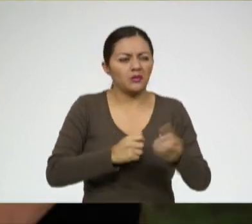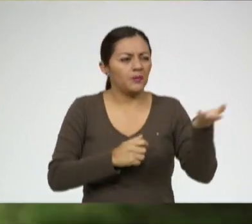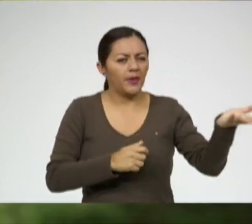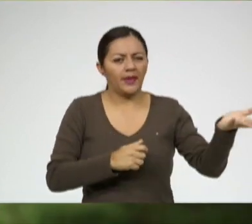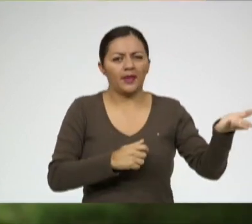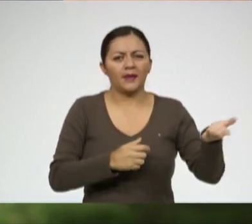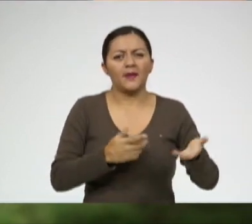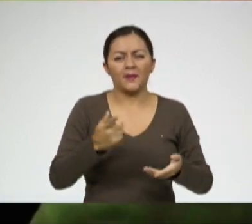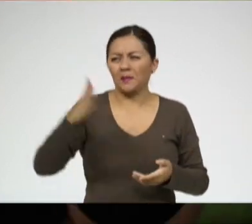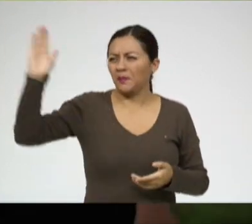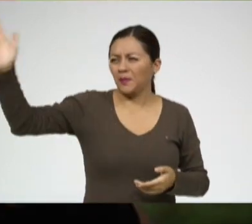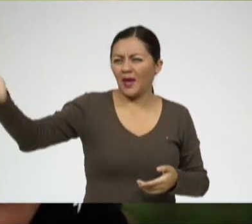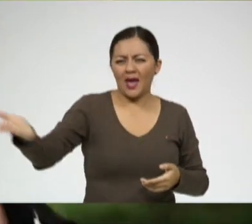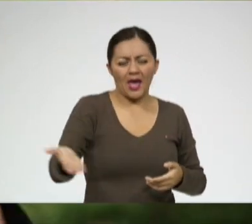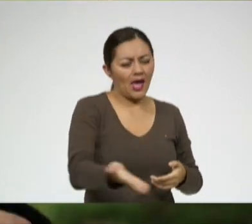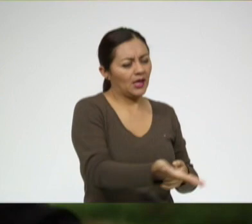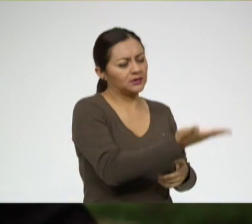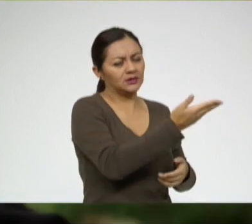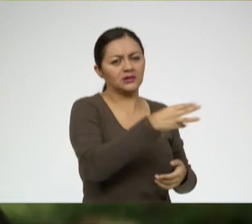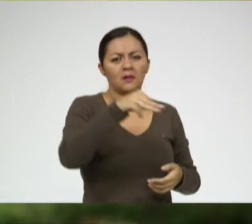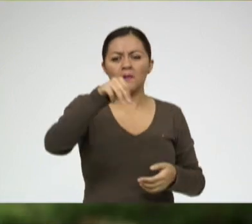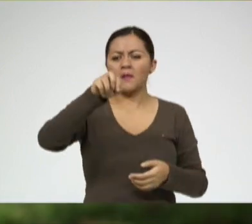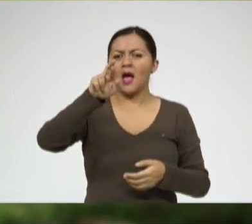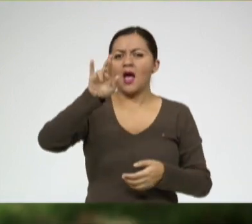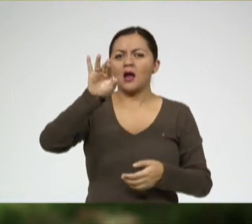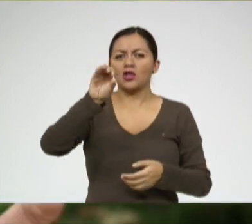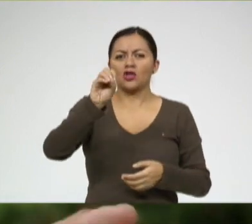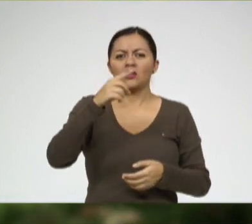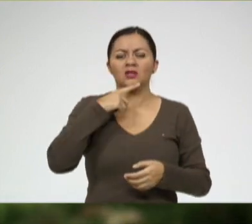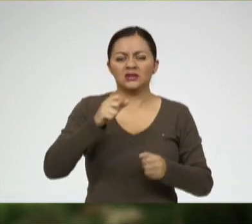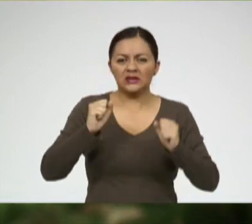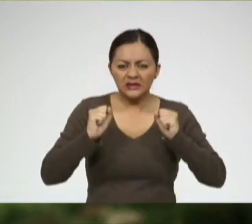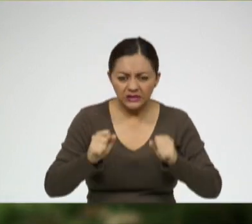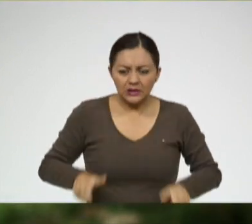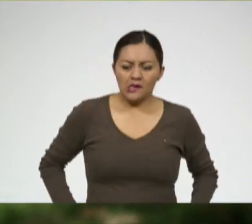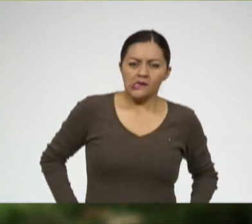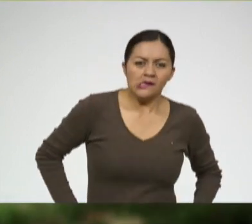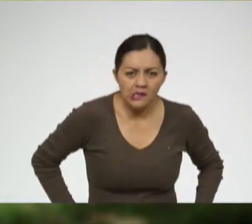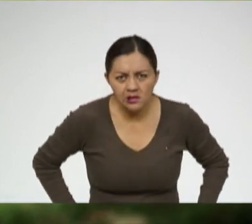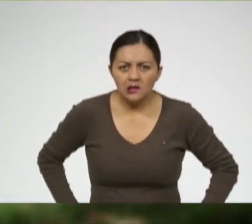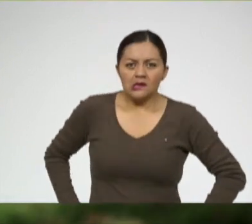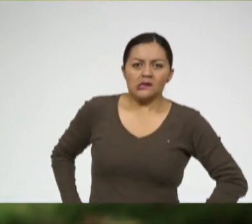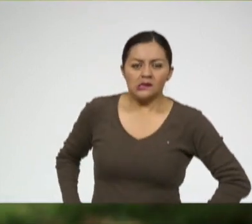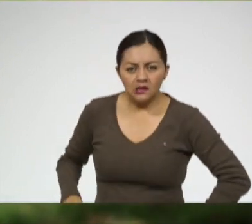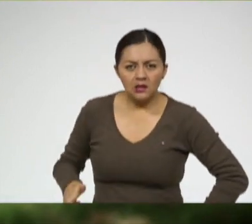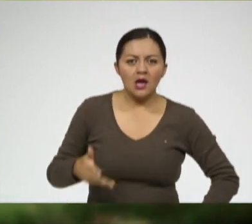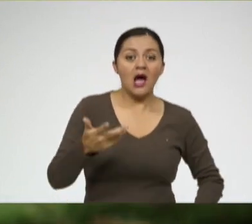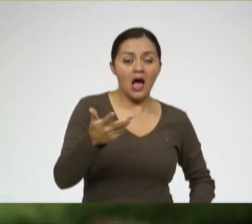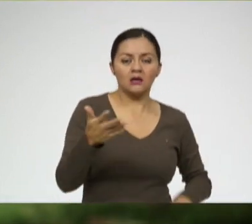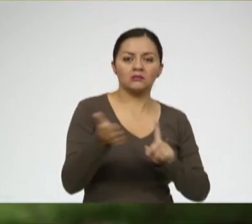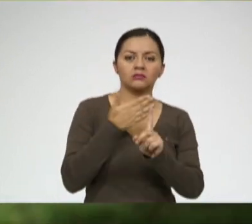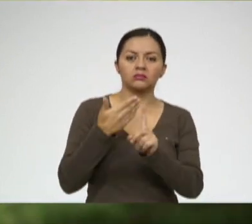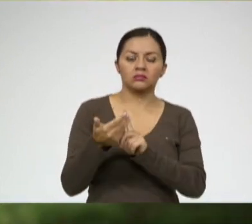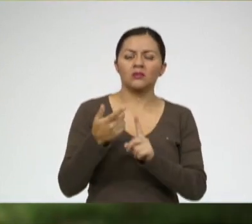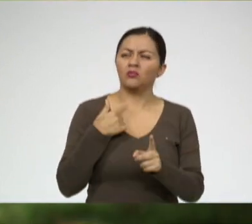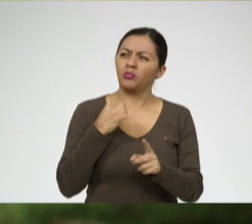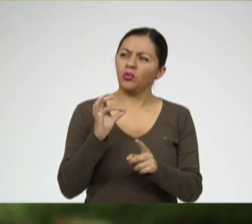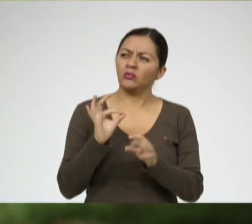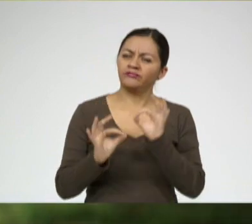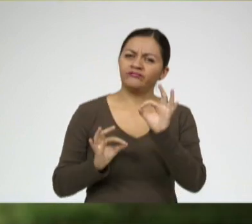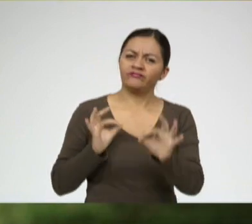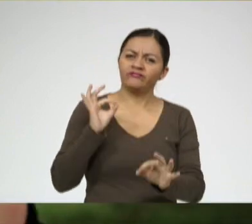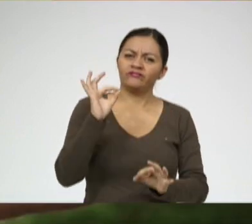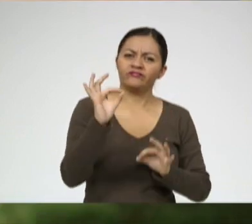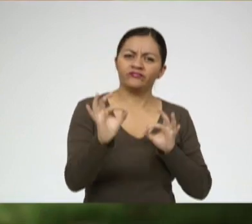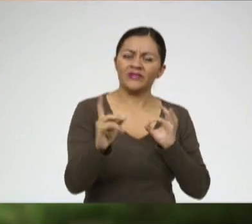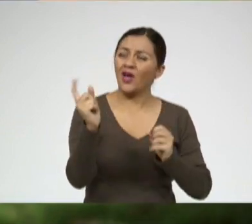Entonces decían, que pase Mario. Entonces ya, yo pasaba y me quedaba atorada en la silla. Entonces, en cambio, ahí fue todo lo contrario. Fue como